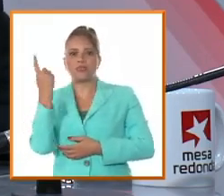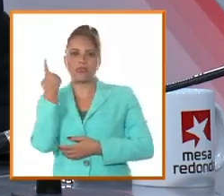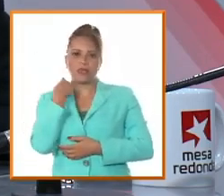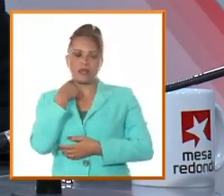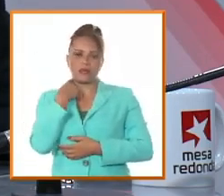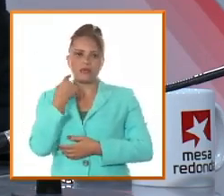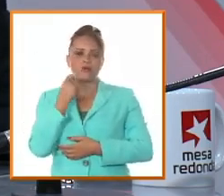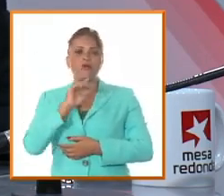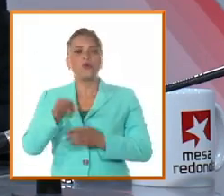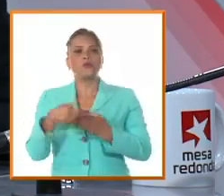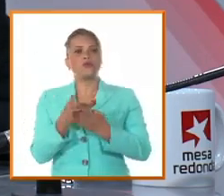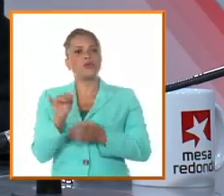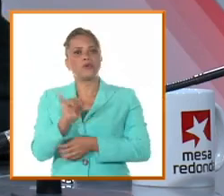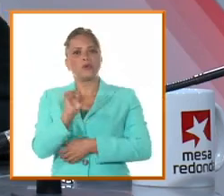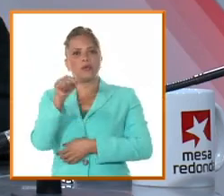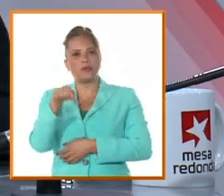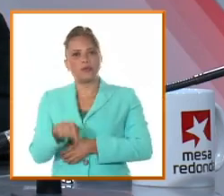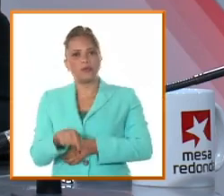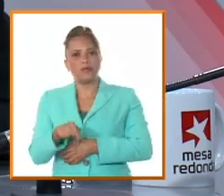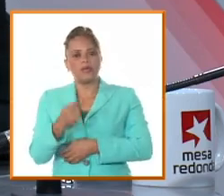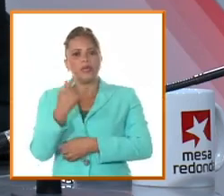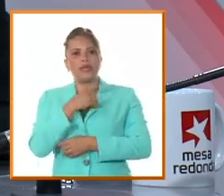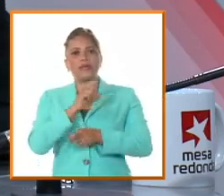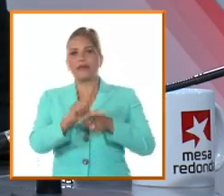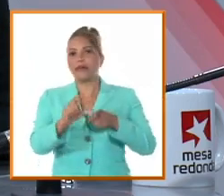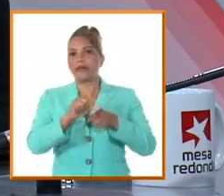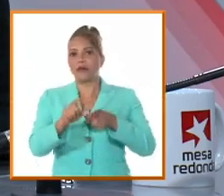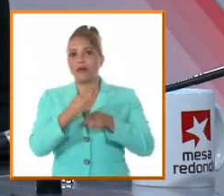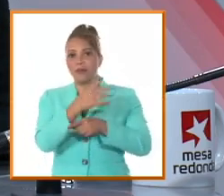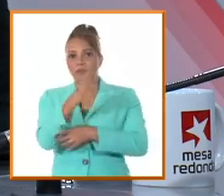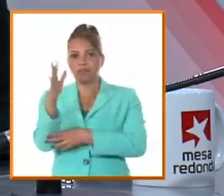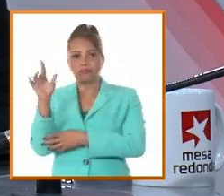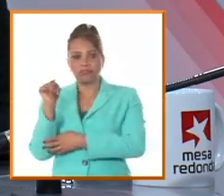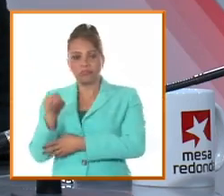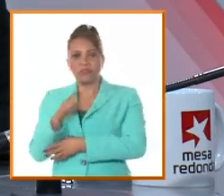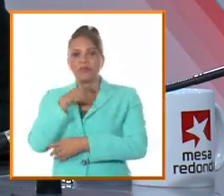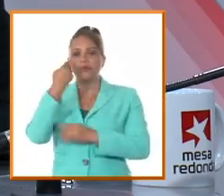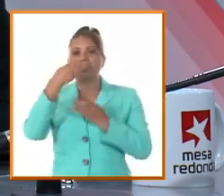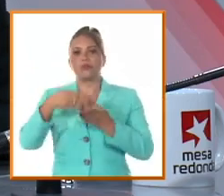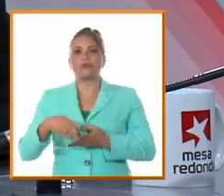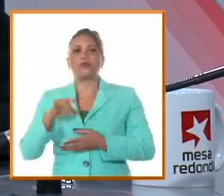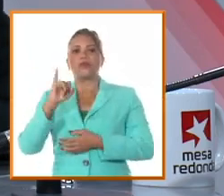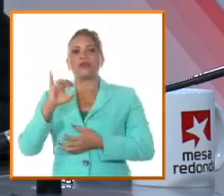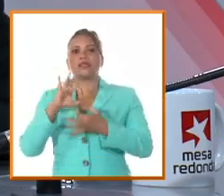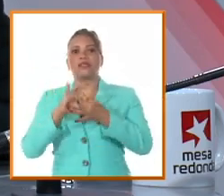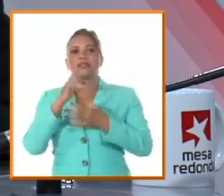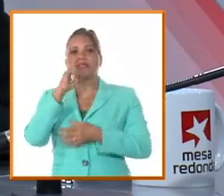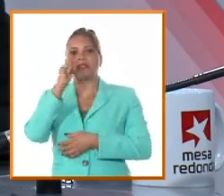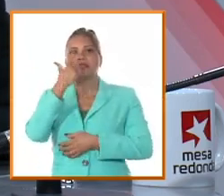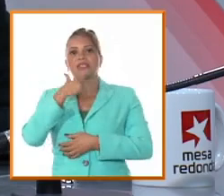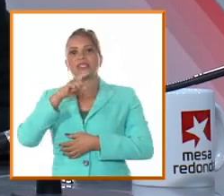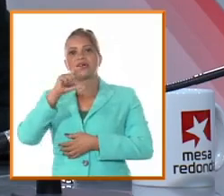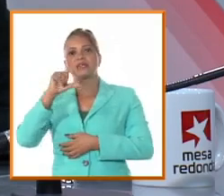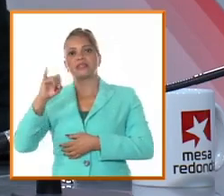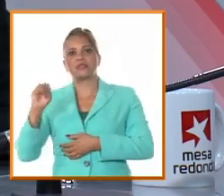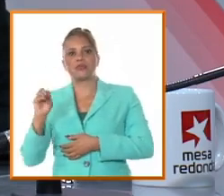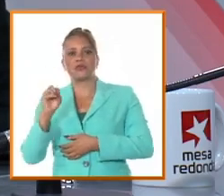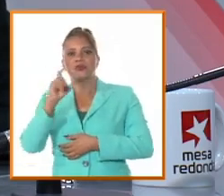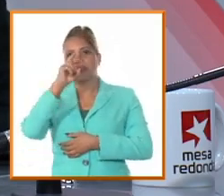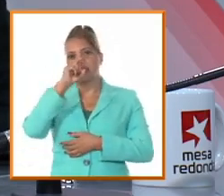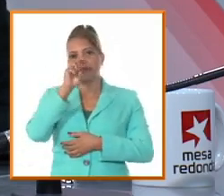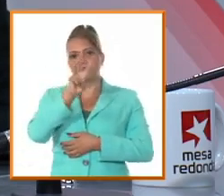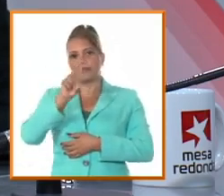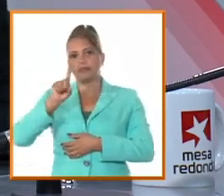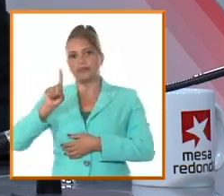En los campos de Gimaguayú caía en combate el mayor general Ignacio Agramonte Ilognás. Tenía apenas 31